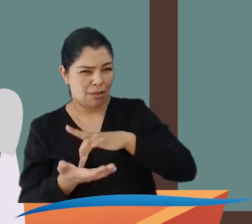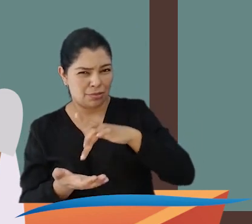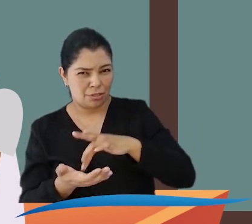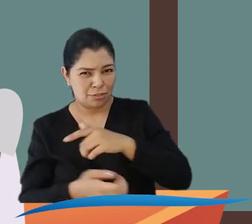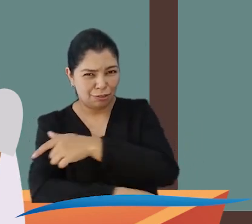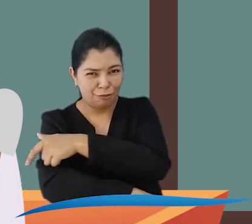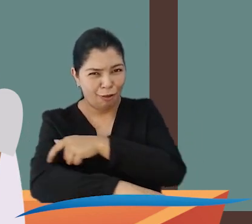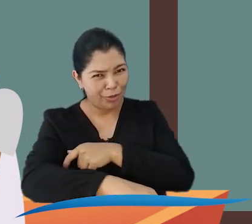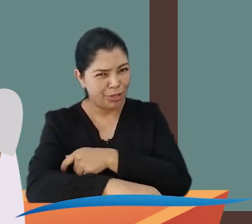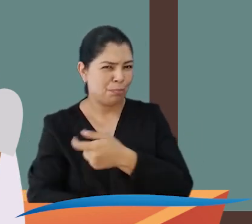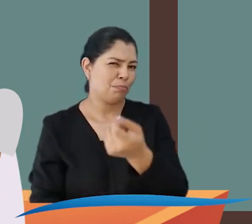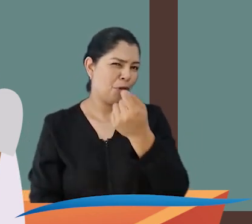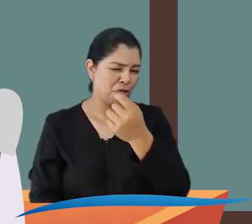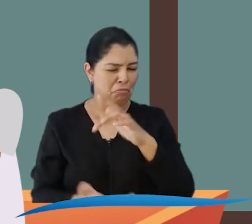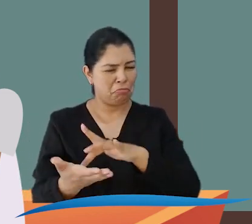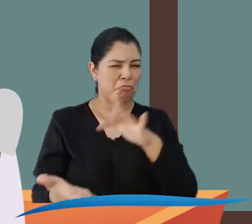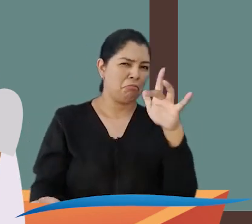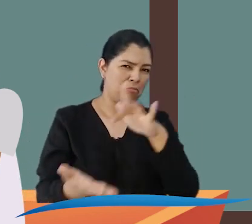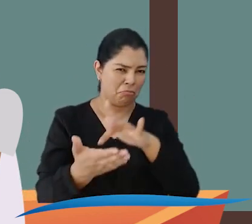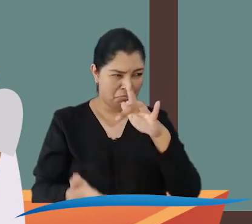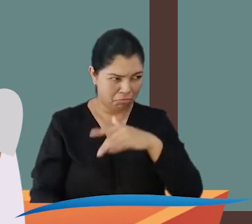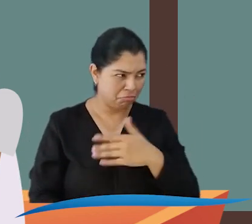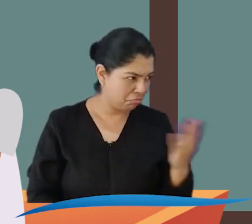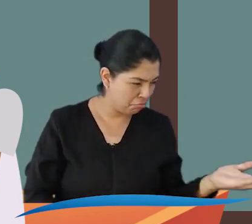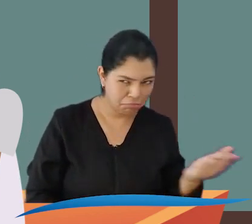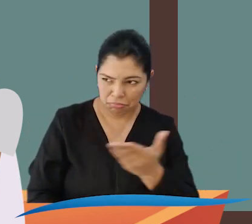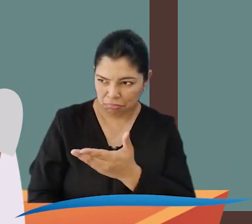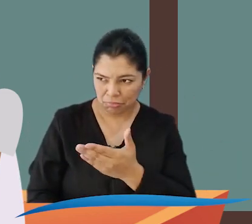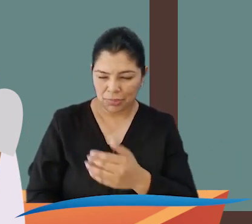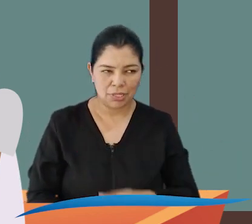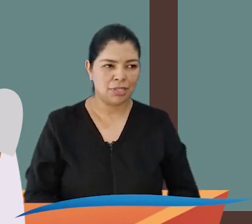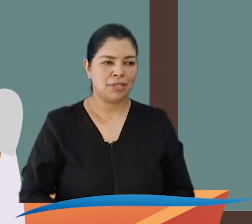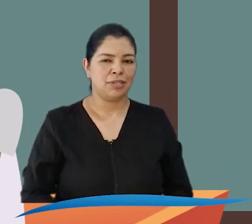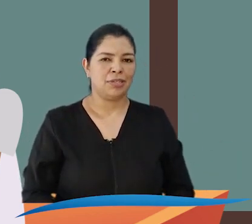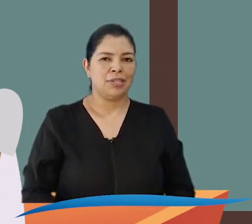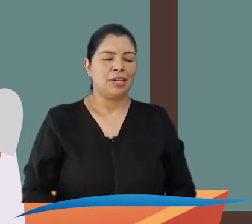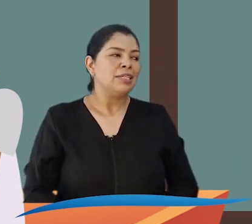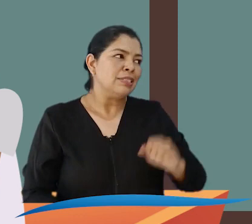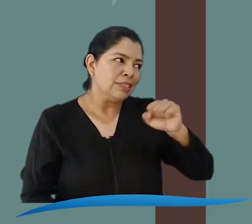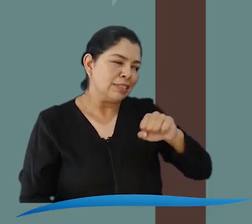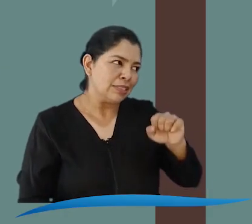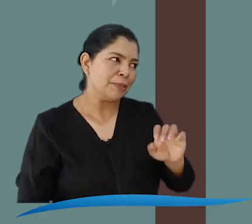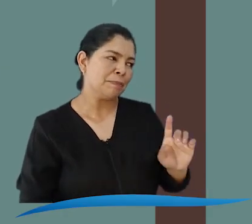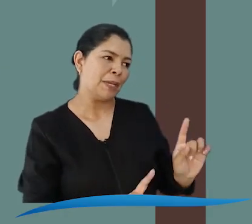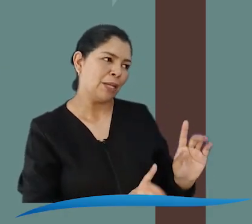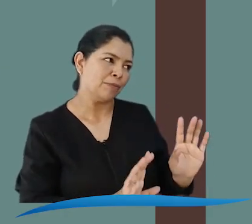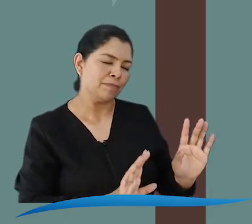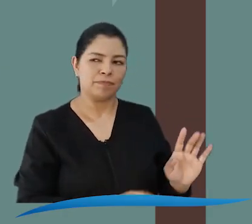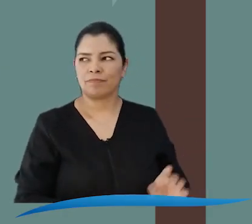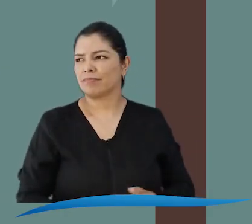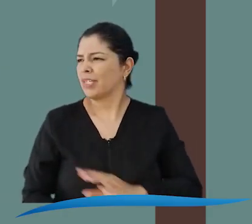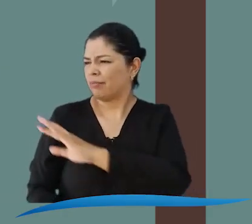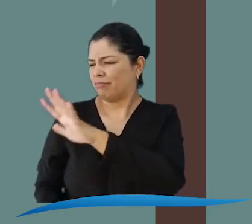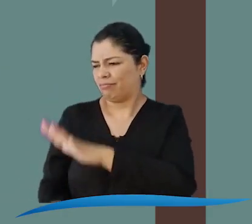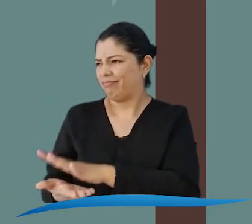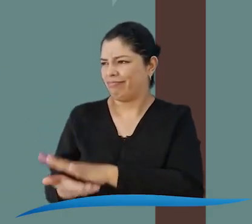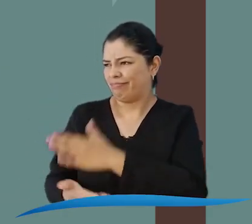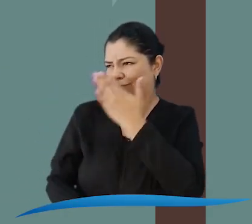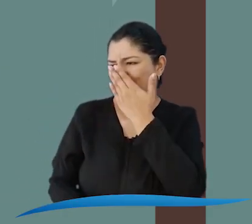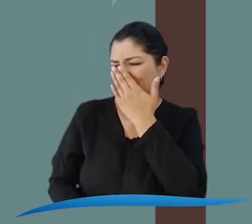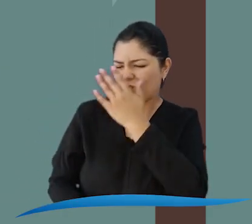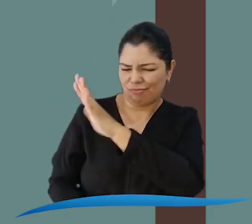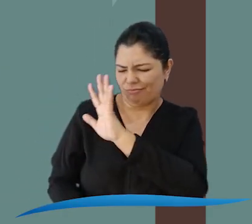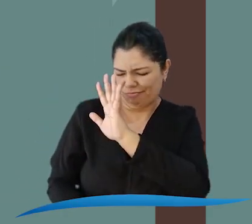directores de entidades que conforman el gobierno territorial en las sesiones del Comité de Discapacidad. Sí, señor,